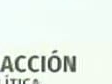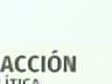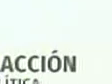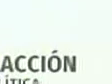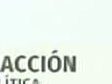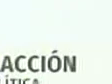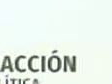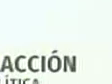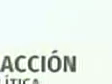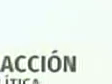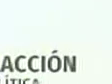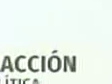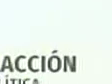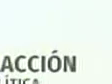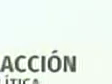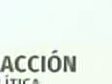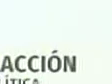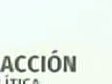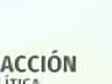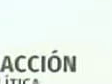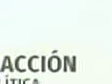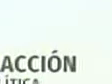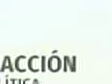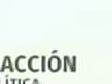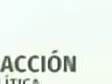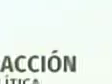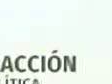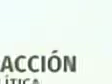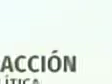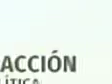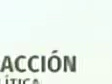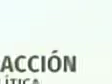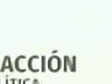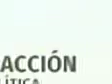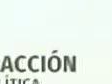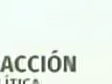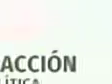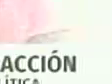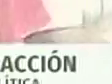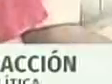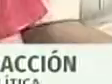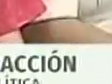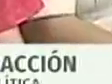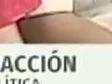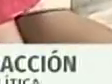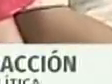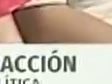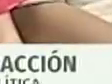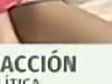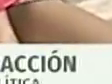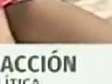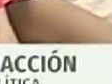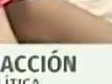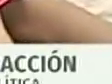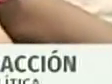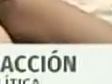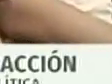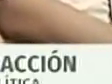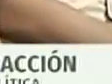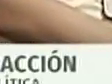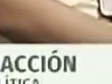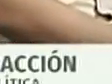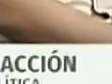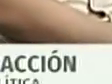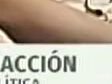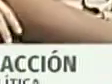se involucre la juventud en los liceos la juventud en las universidades la juventud obrera en la fábrica la